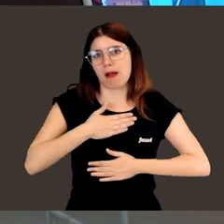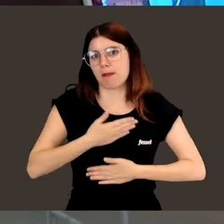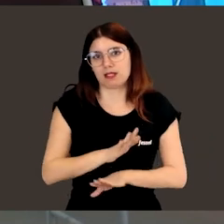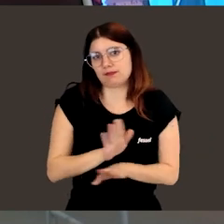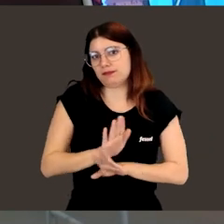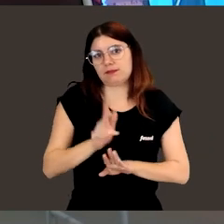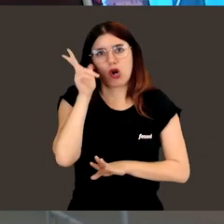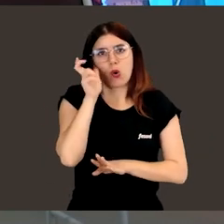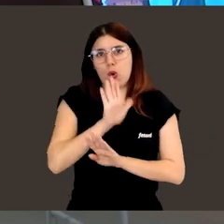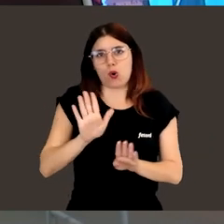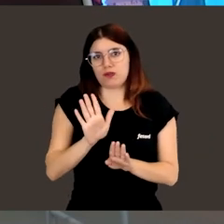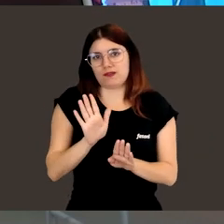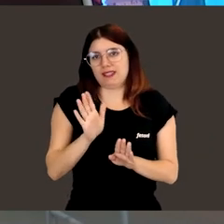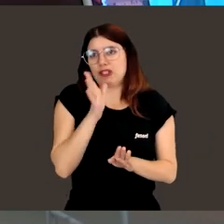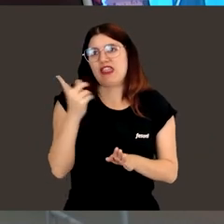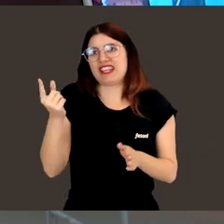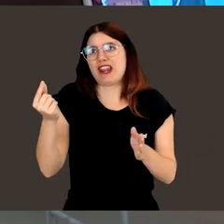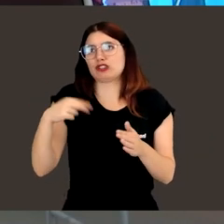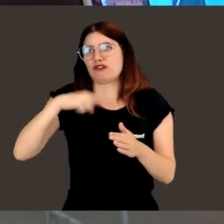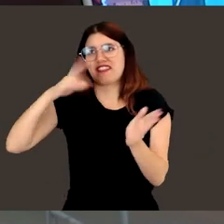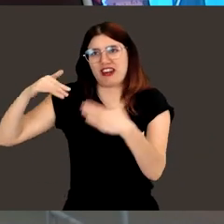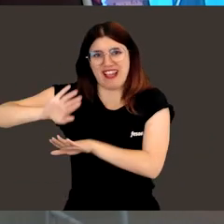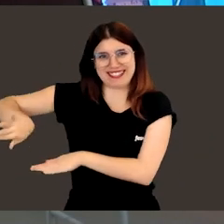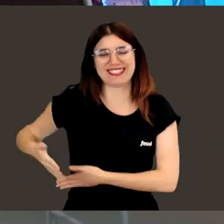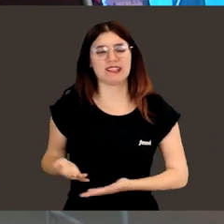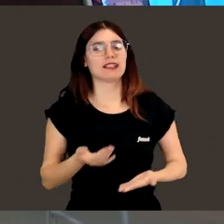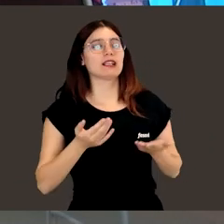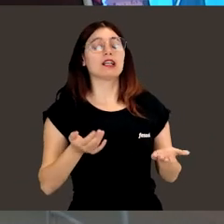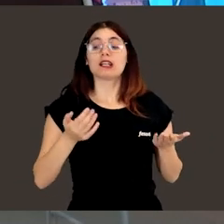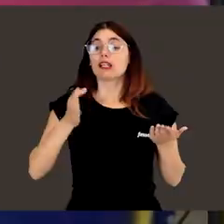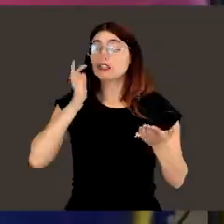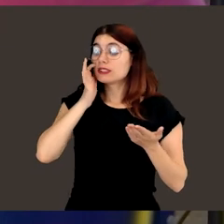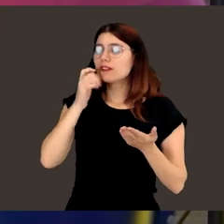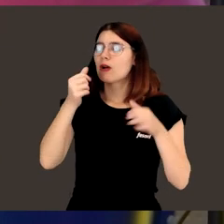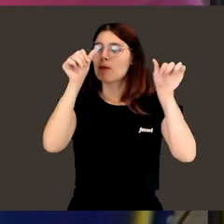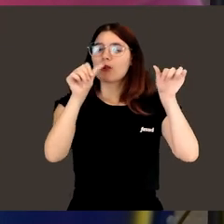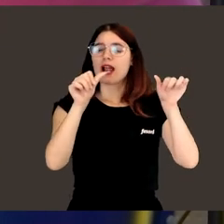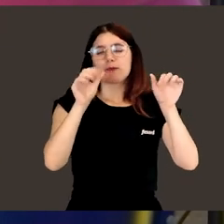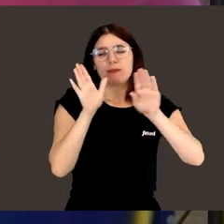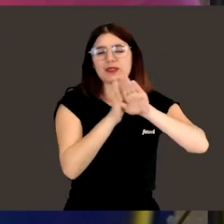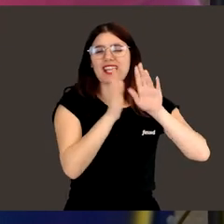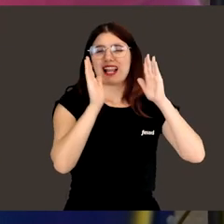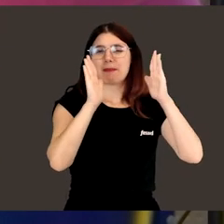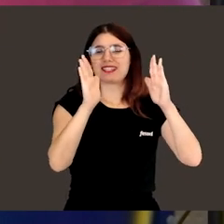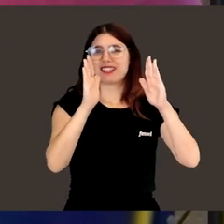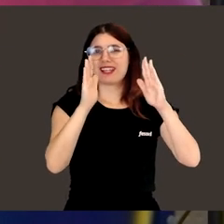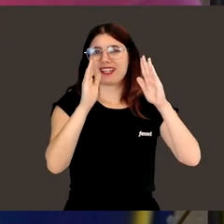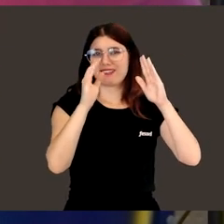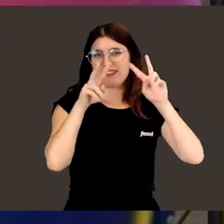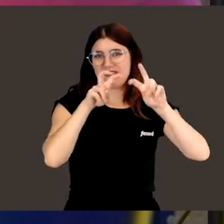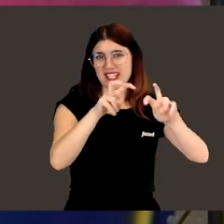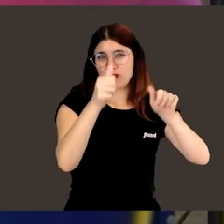bueno, eso de verdad que es que no se paga con nada. Y el mural conjuga, decíamos, parte de esa investigación